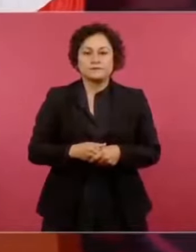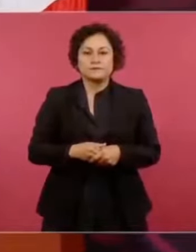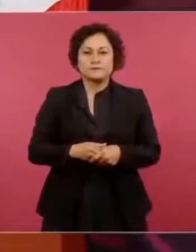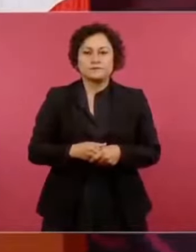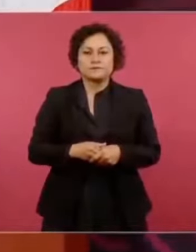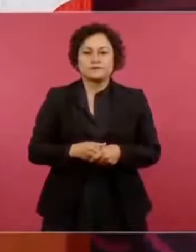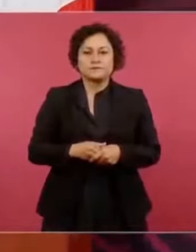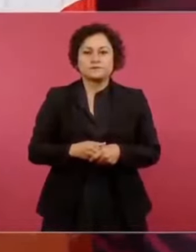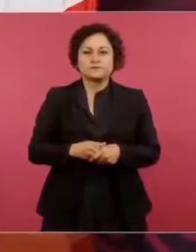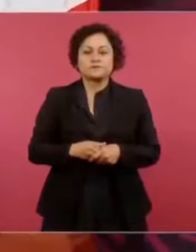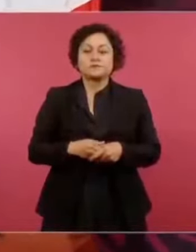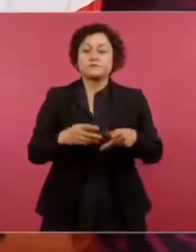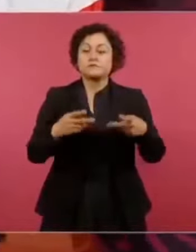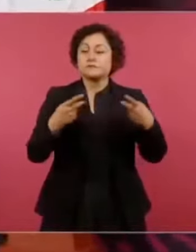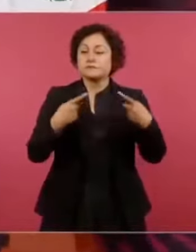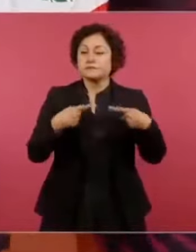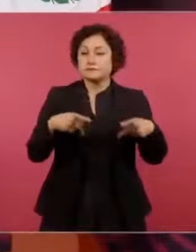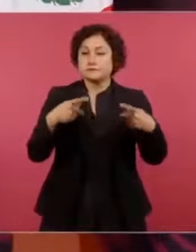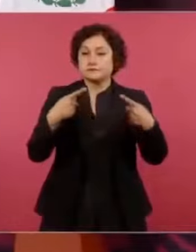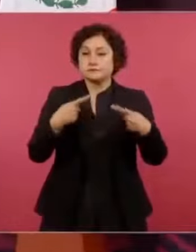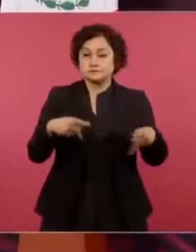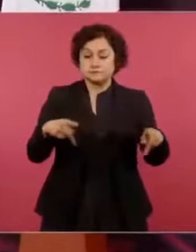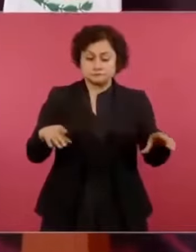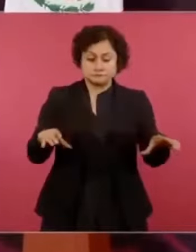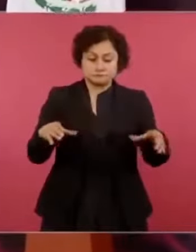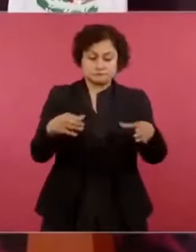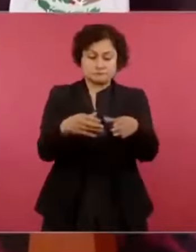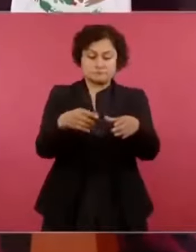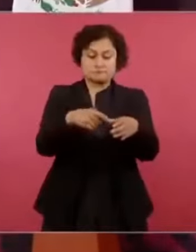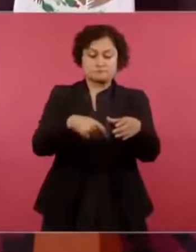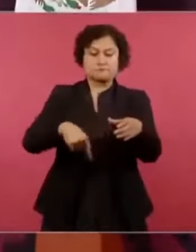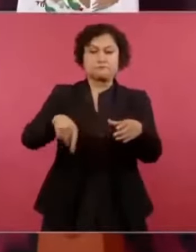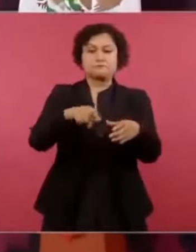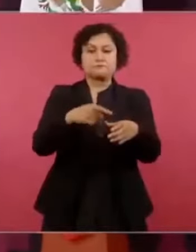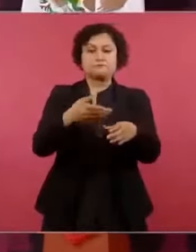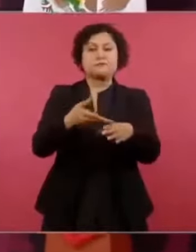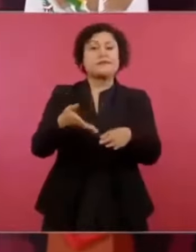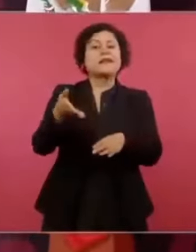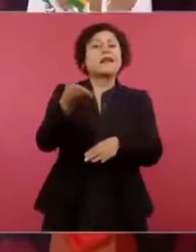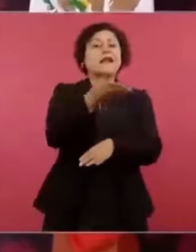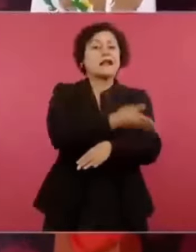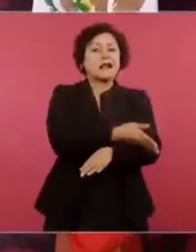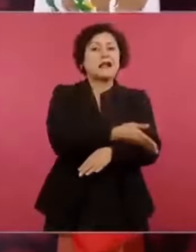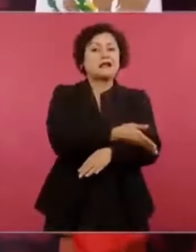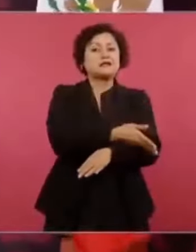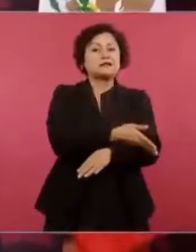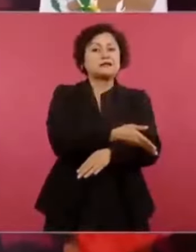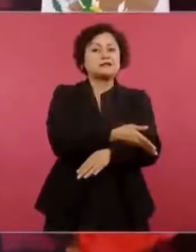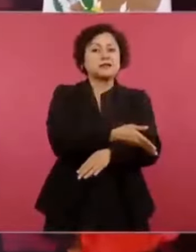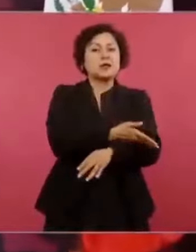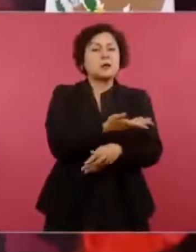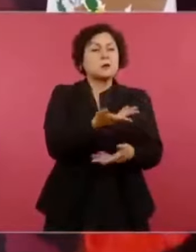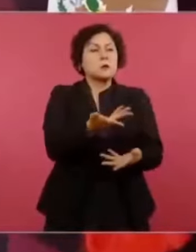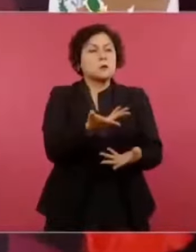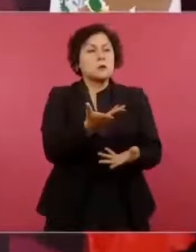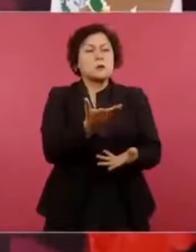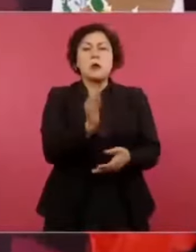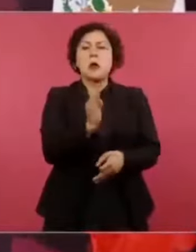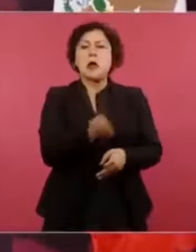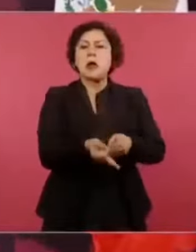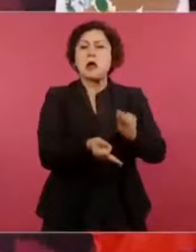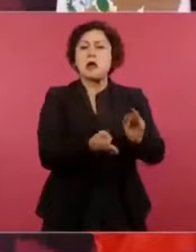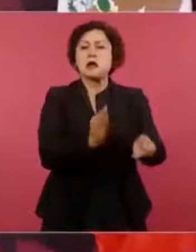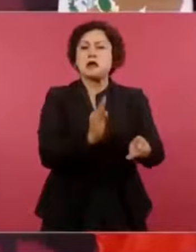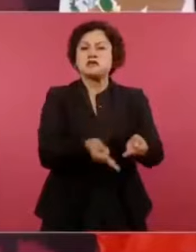de simulación, de mucha